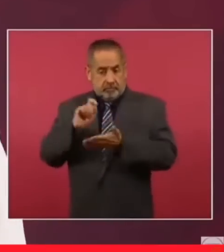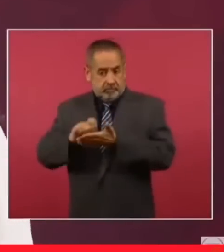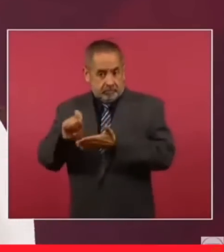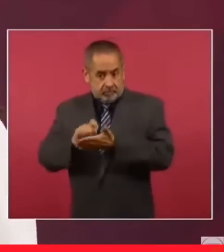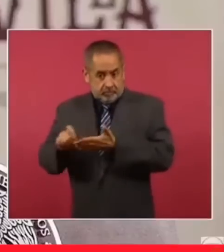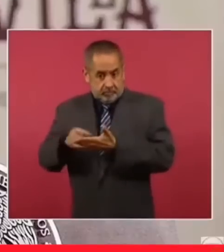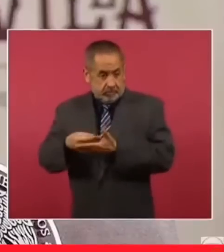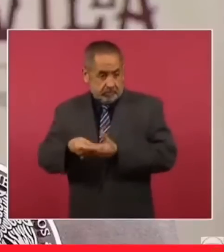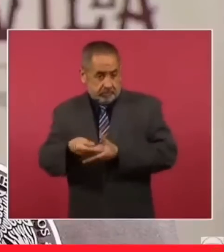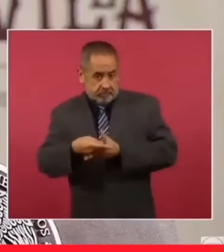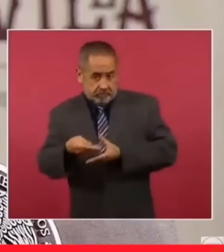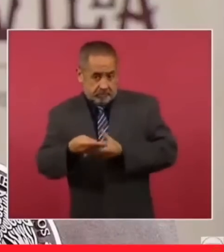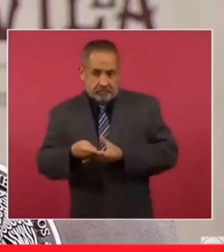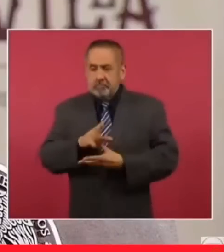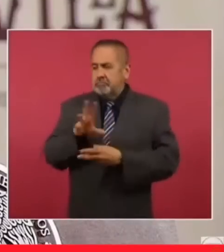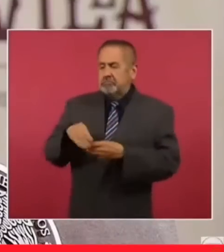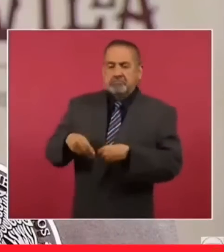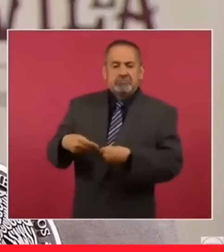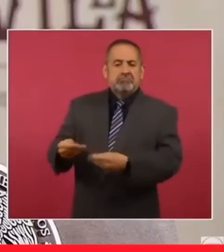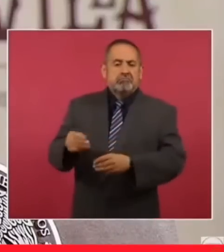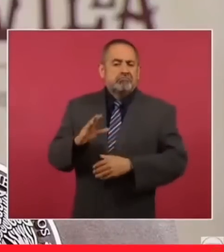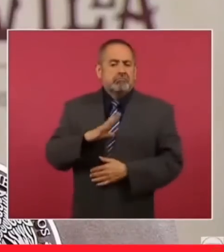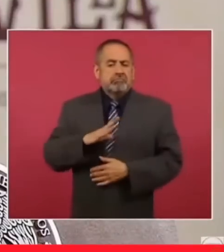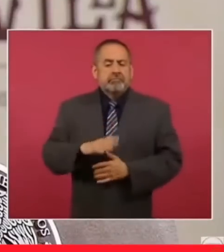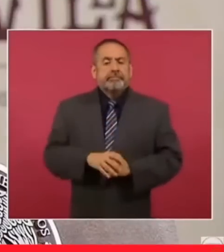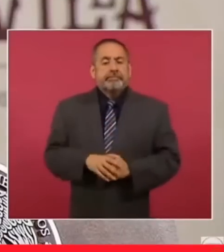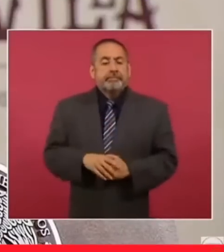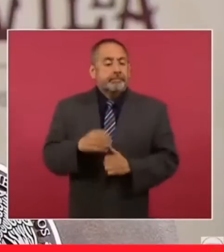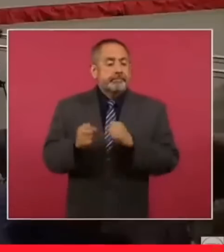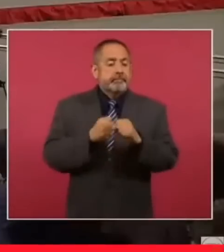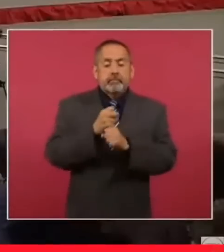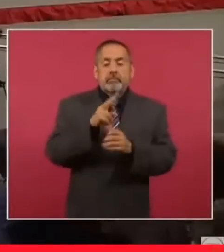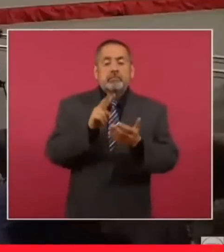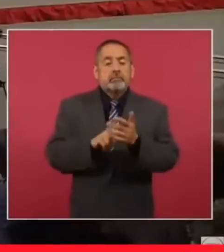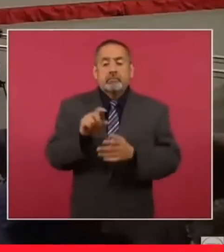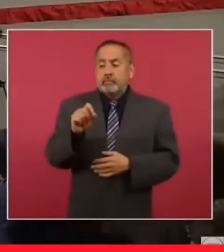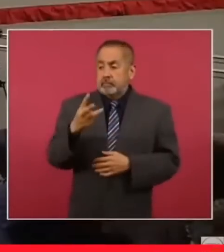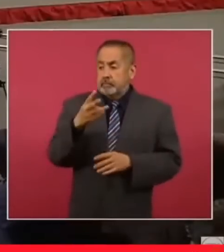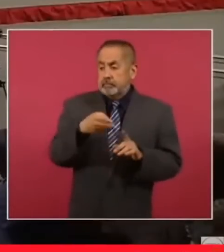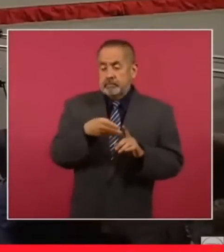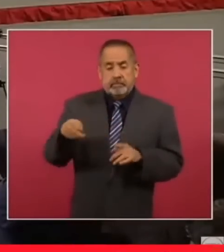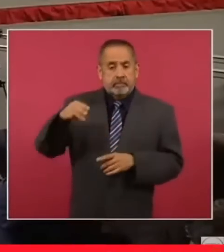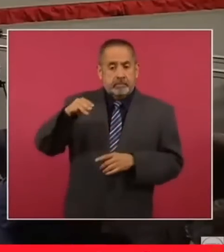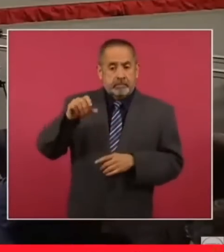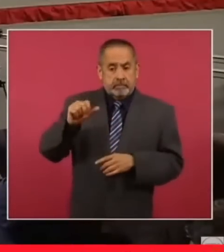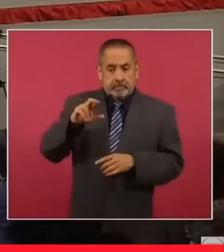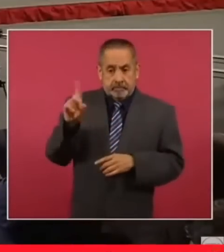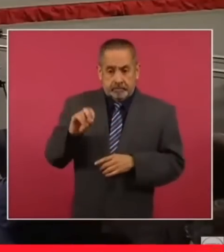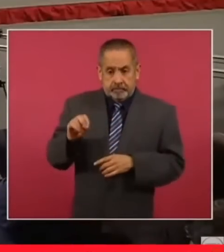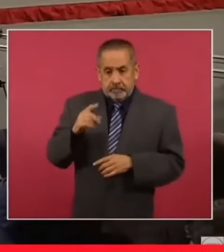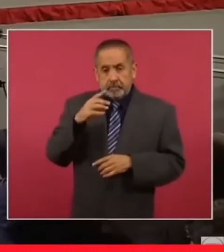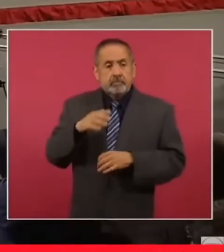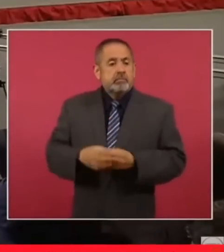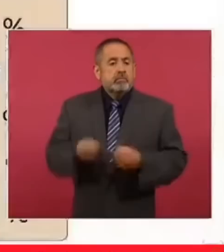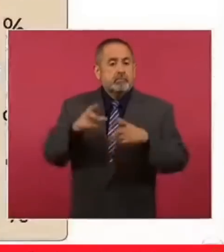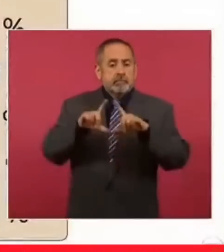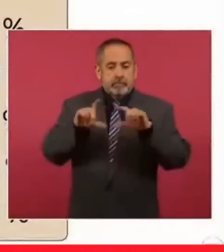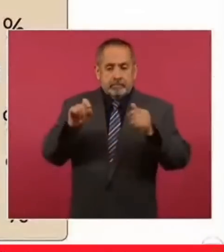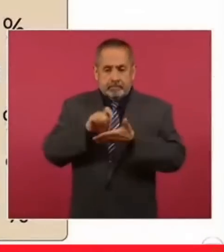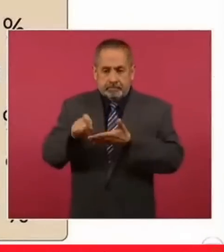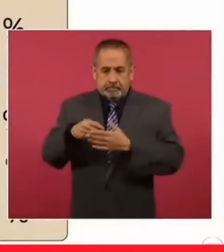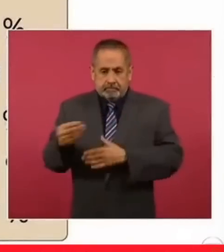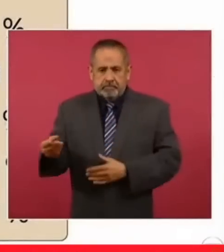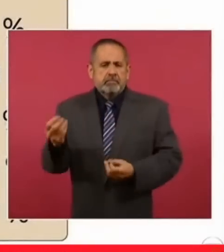expedidas. Para el ejercicio de dos mil veintitrés, al cierre del mes de marzo, el índice de atención de recetas